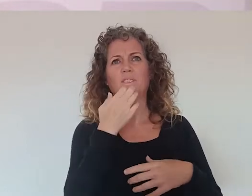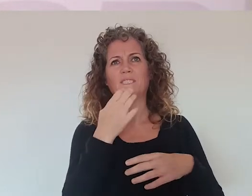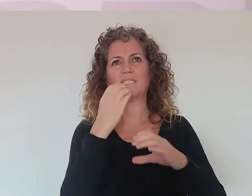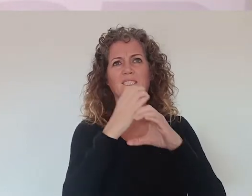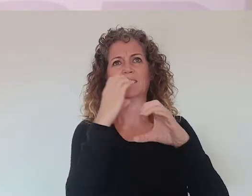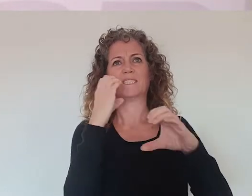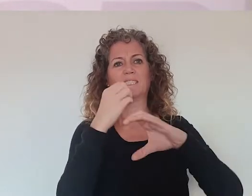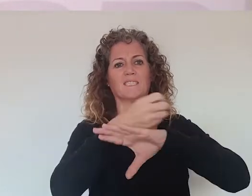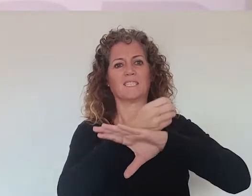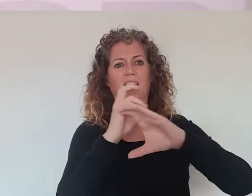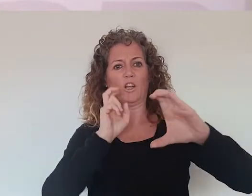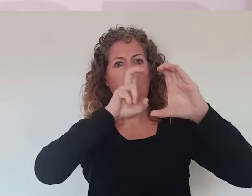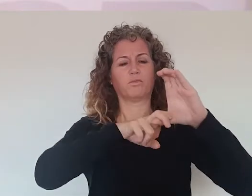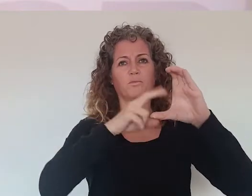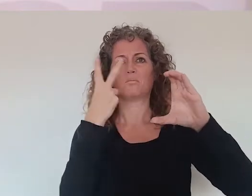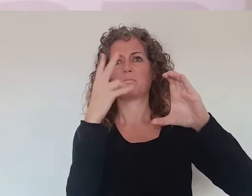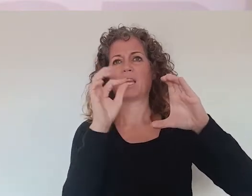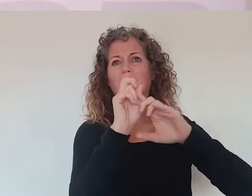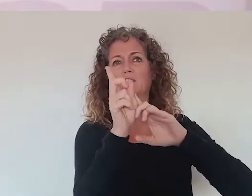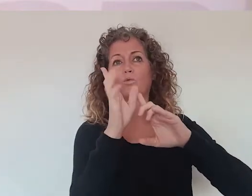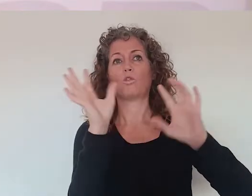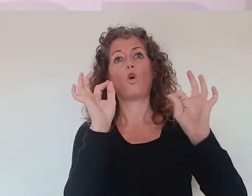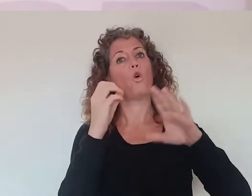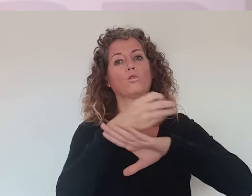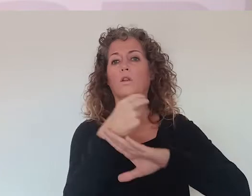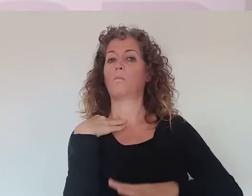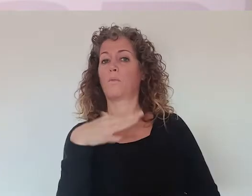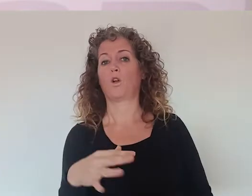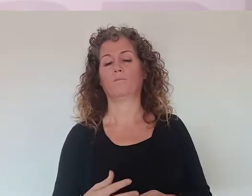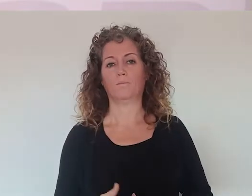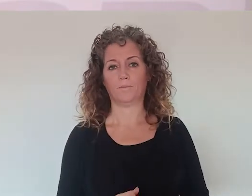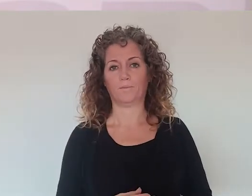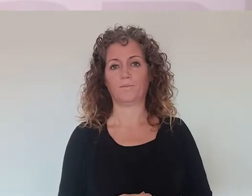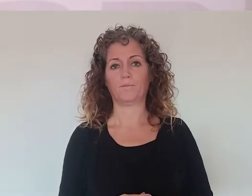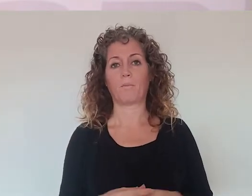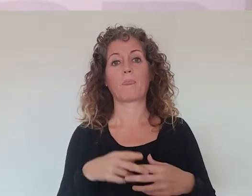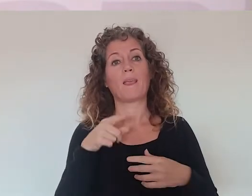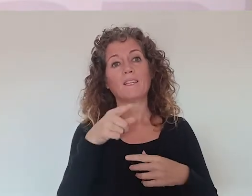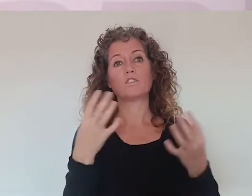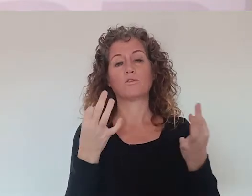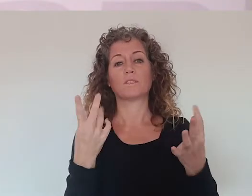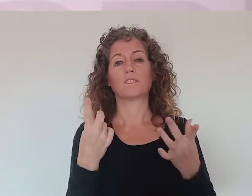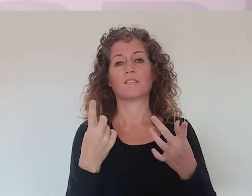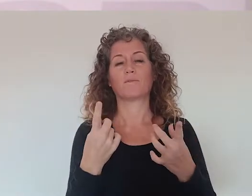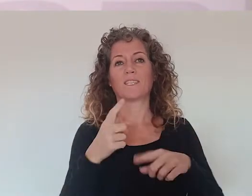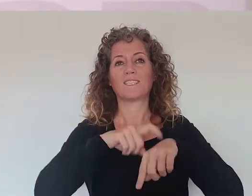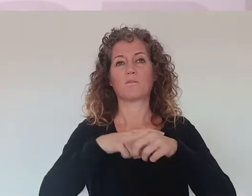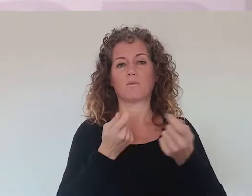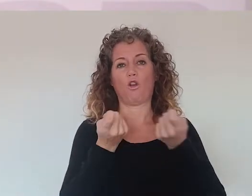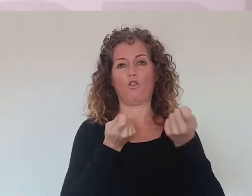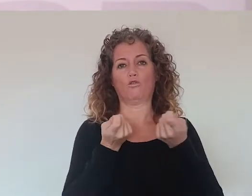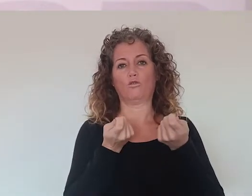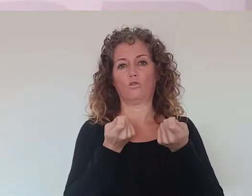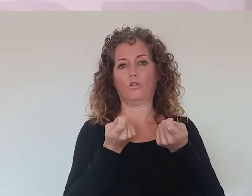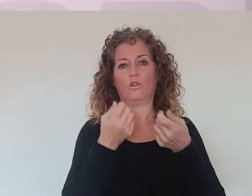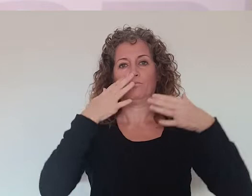angustia el saber que si no te montas en 20 segundos, pues puedes perder el tren o te puede pasar algo, ¿no? Entonces yo creo que ahí también